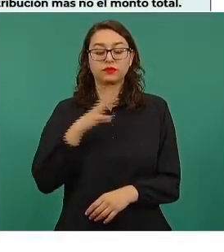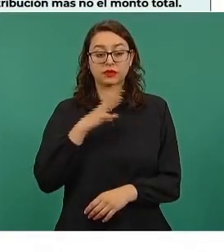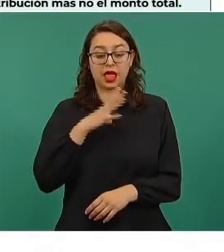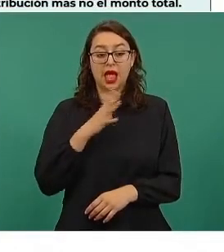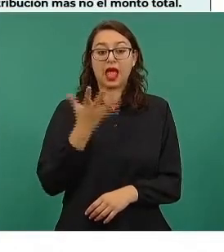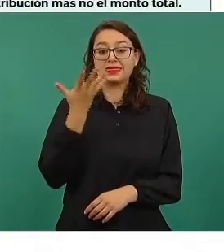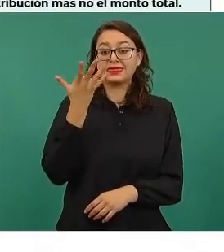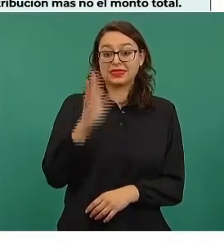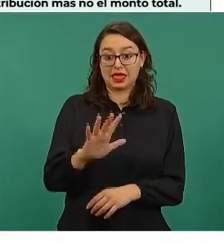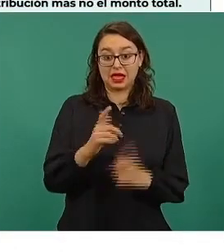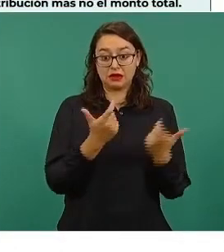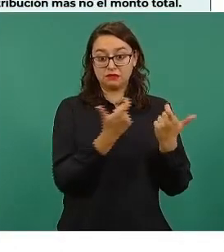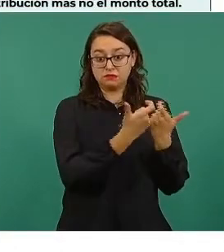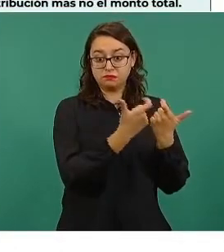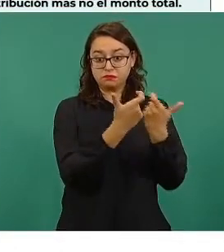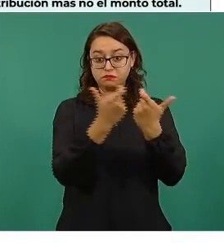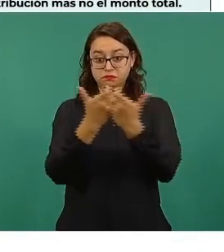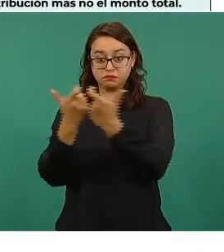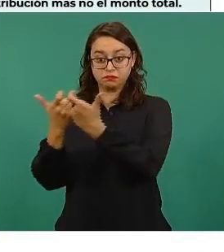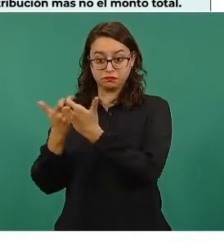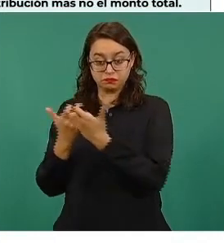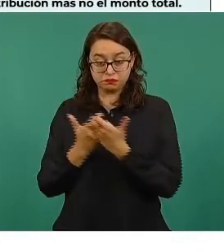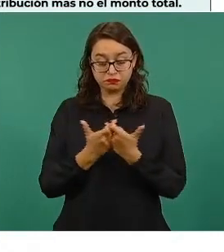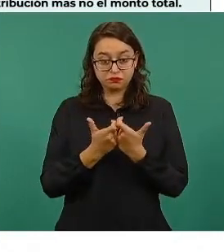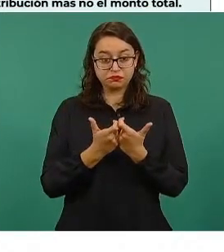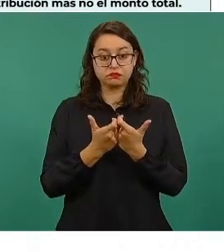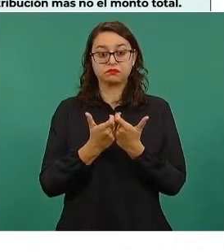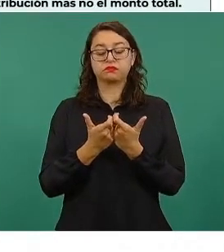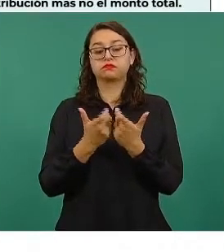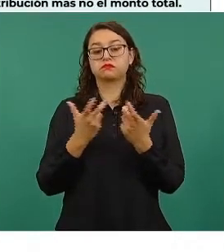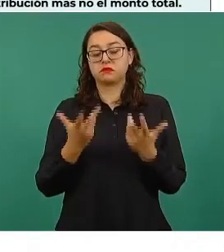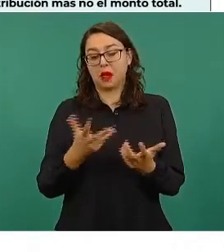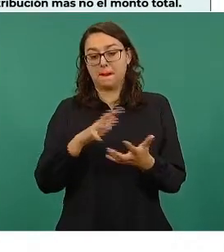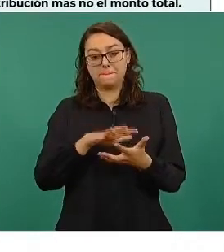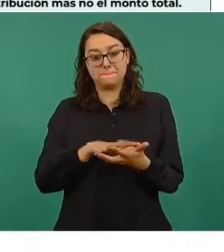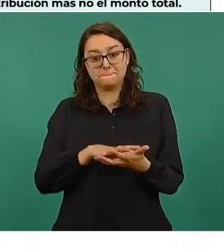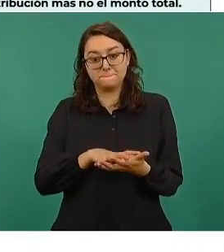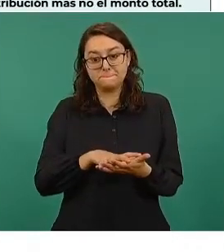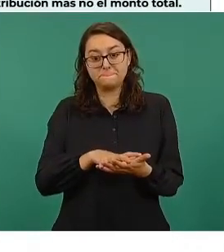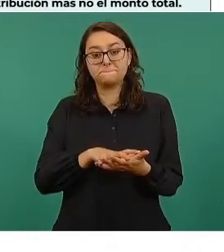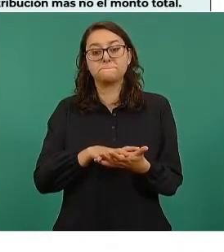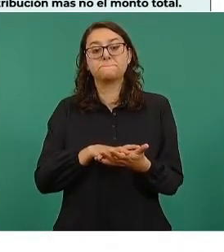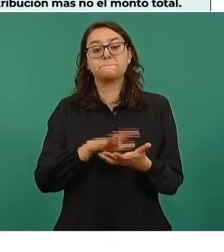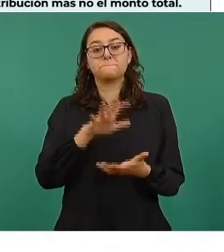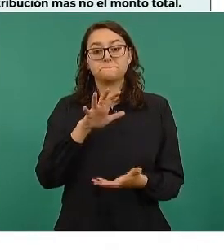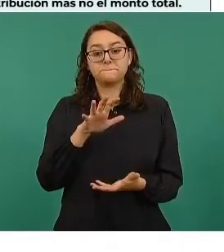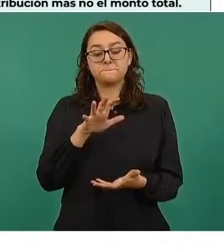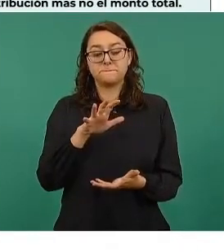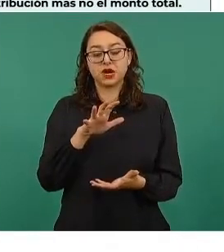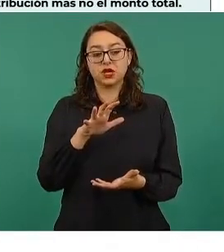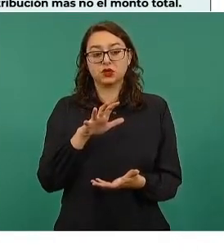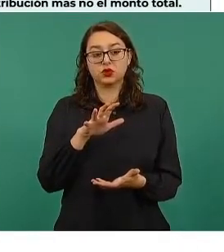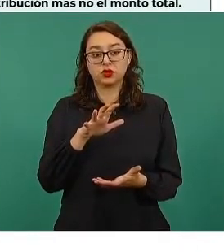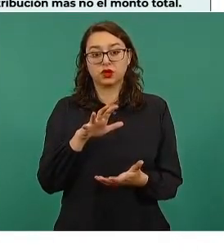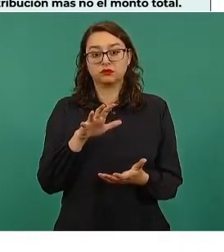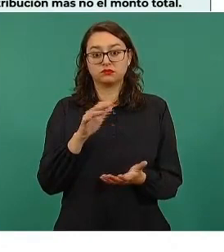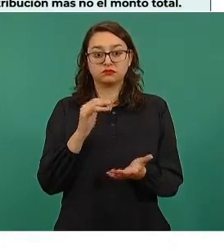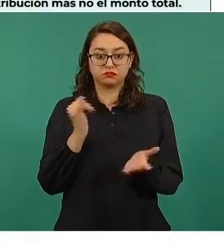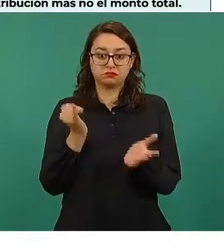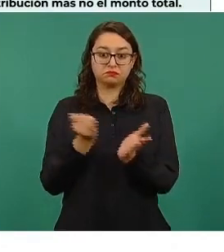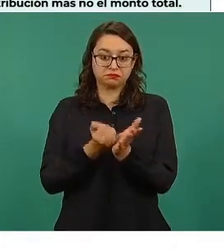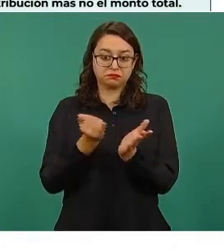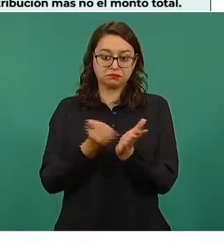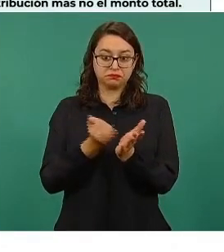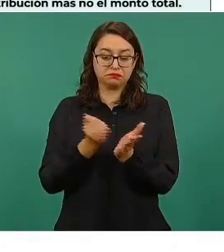fondos, que a su vez están vinculados mayoritariamente a lo que se conoce como la recaudación